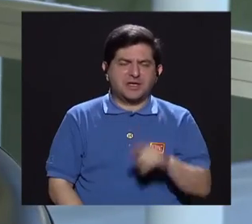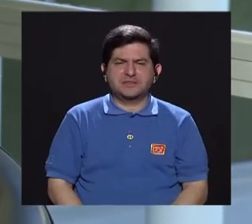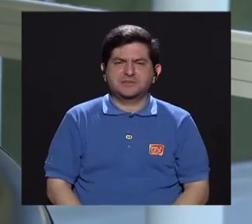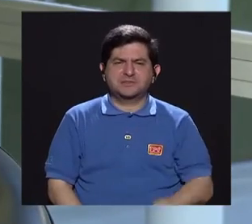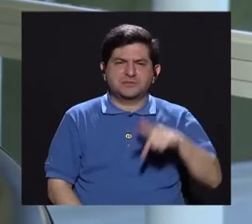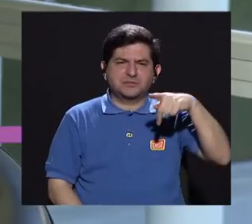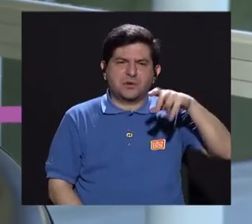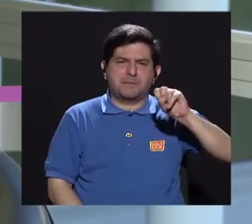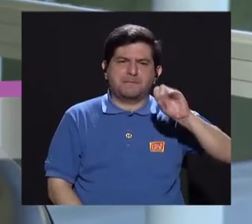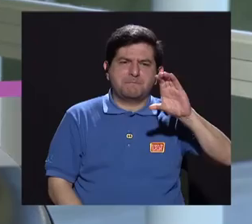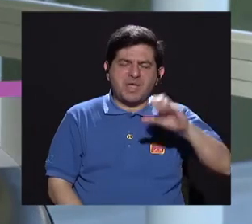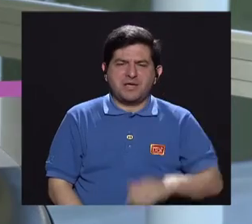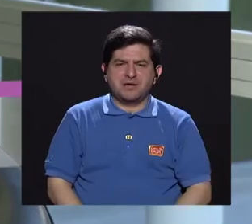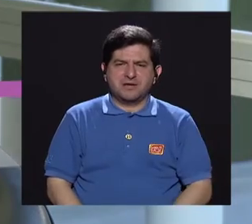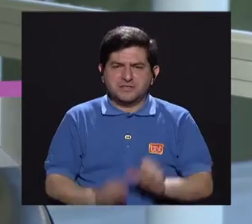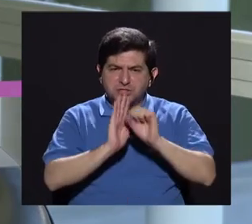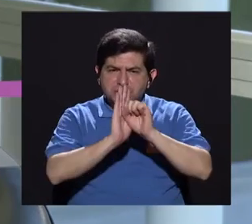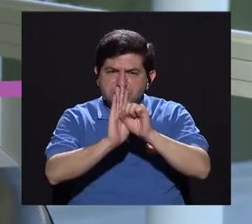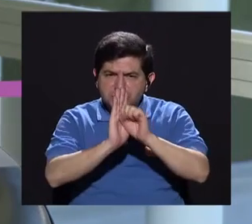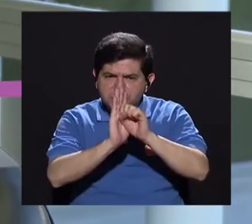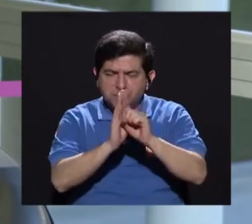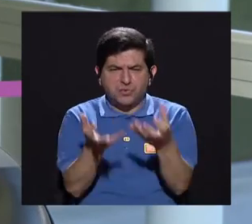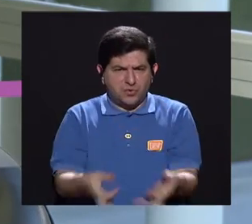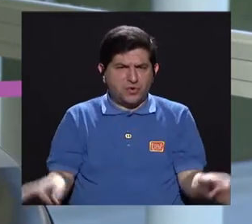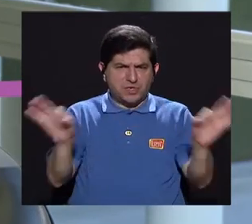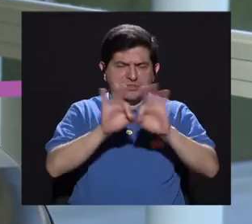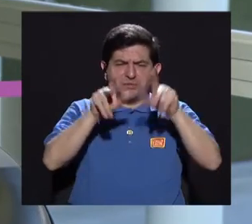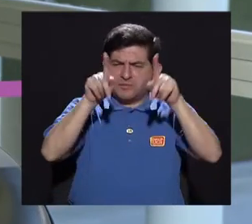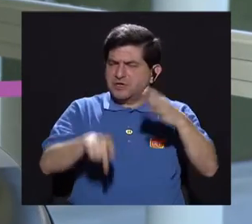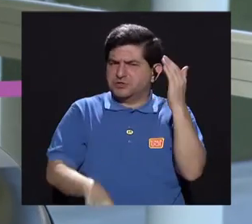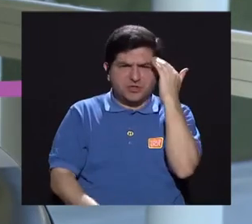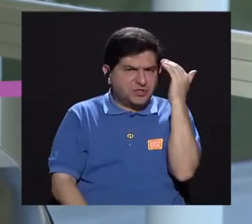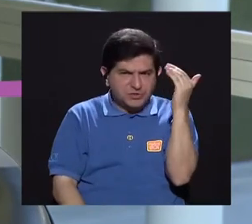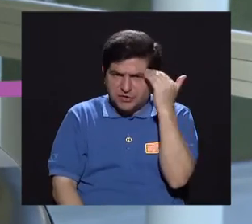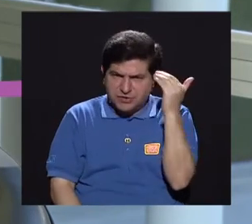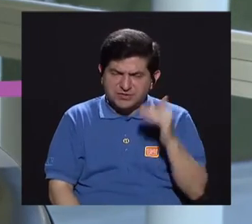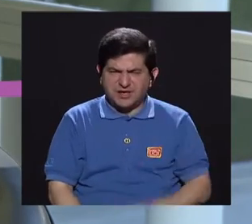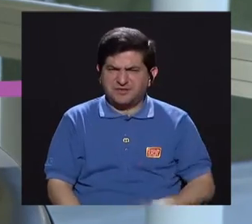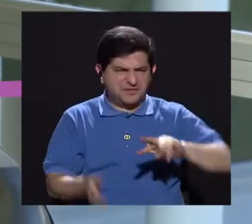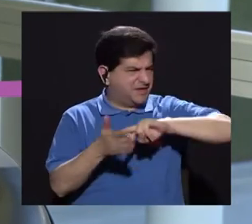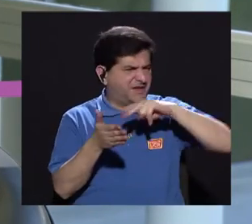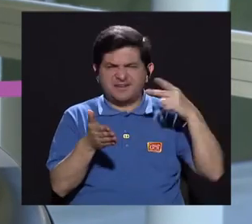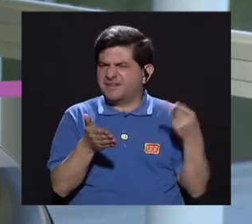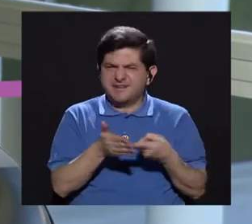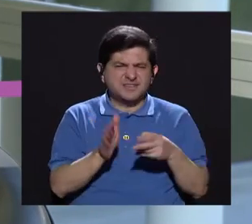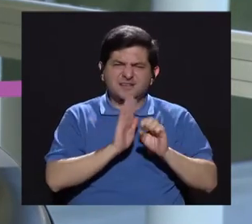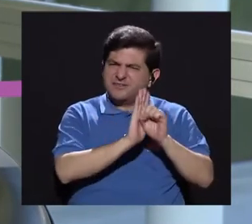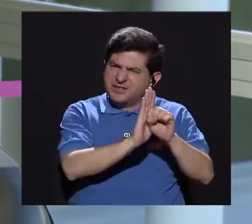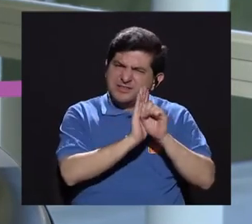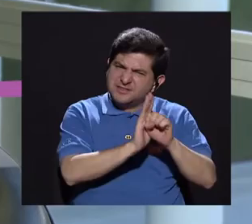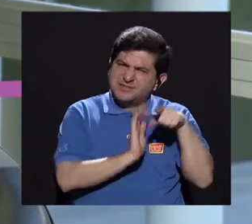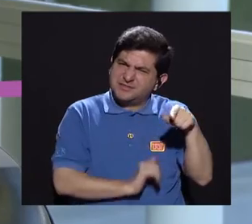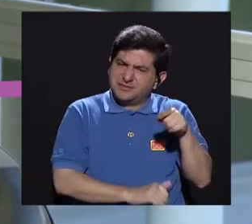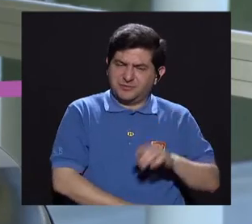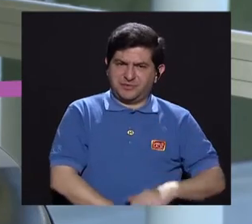retomarlo, porque eso yo creo que no todo el mundo lo sabe, ¿verdad? ¿Qué significa el pictograma?